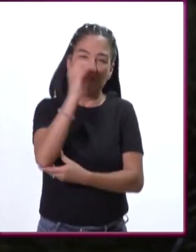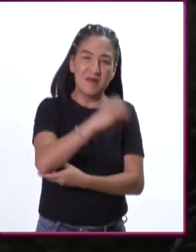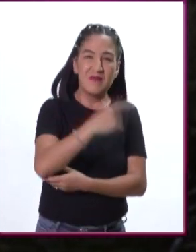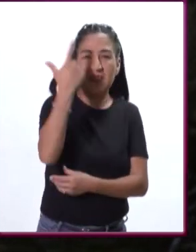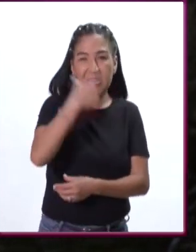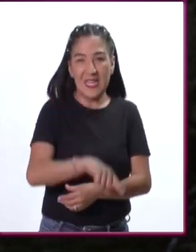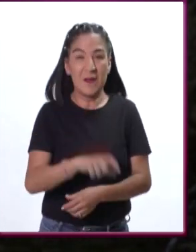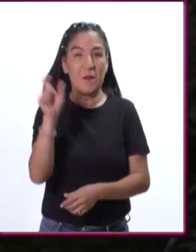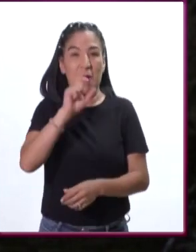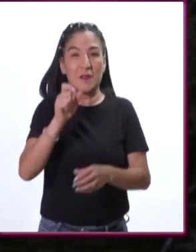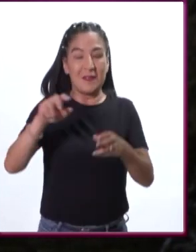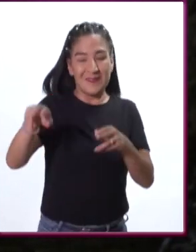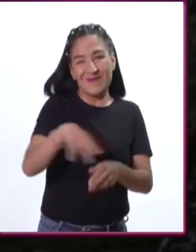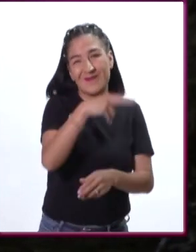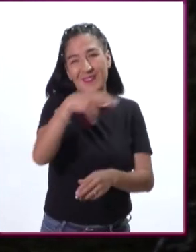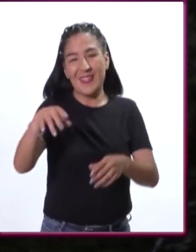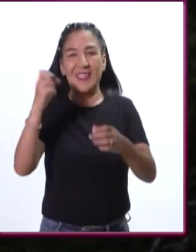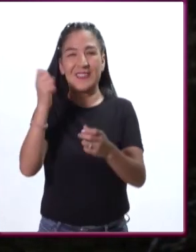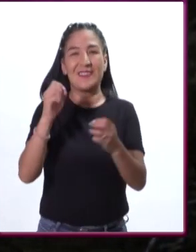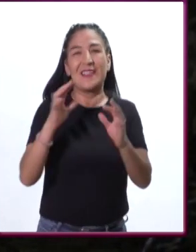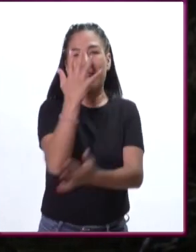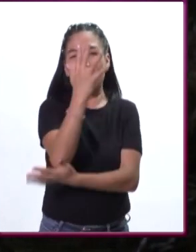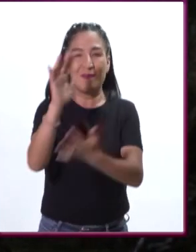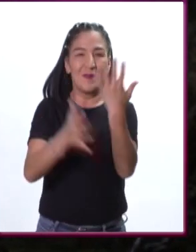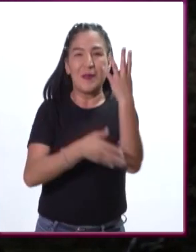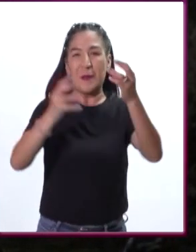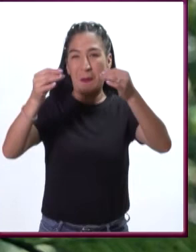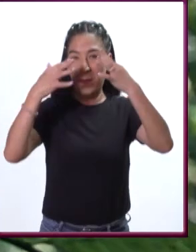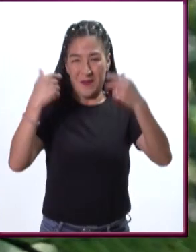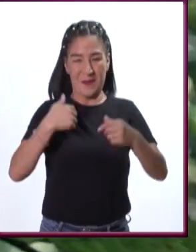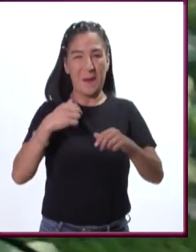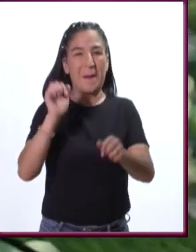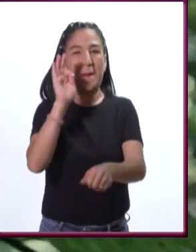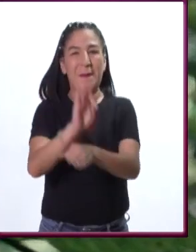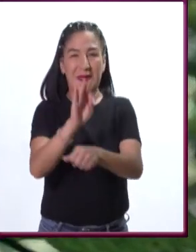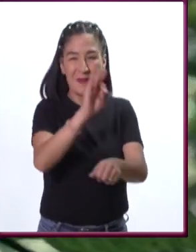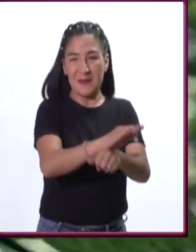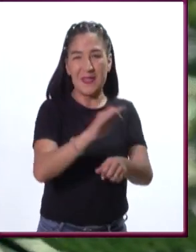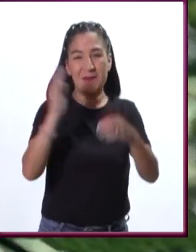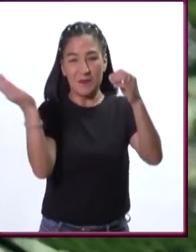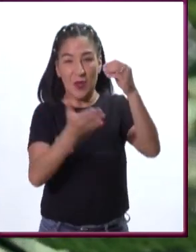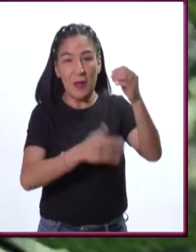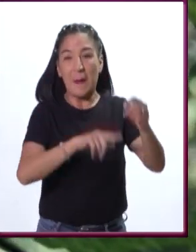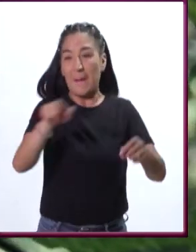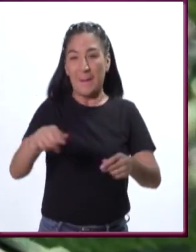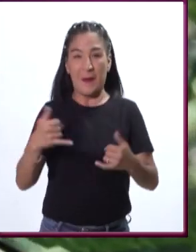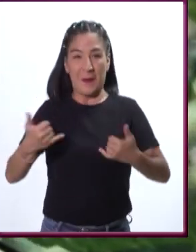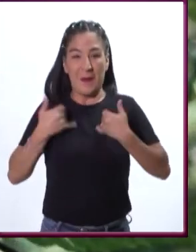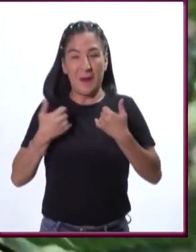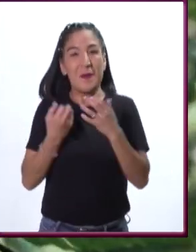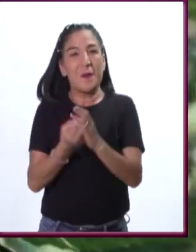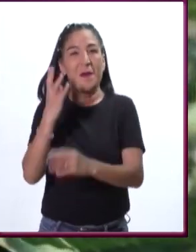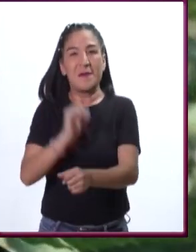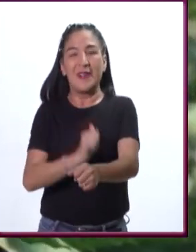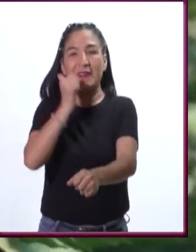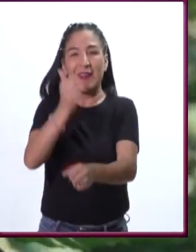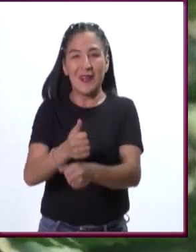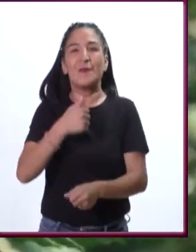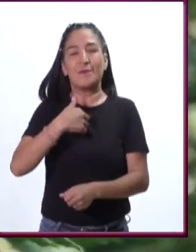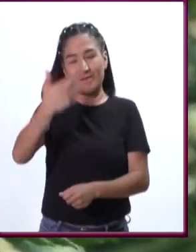Cuando camino en medio de los bosques a los que he salvado de la tala, cuando oigo el rumor de un joven bosque plantado por mí,